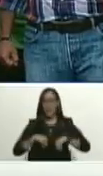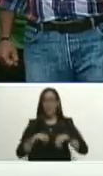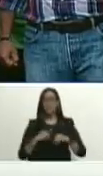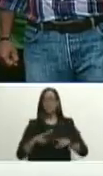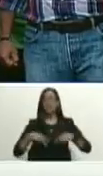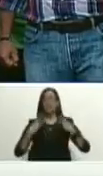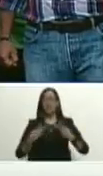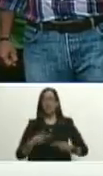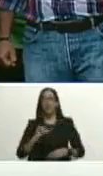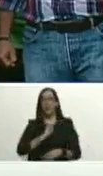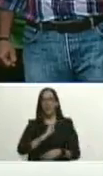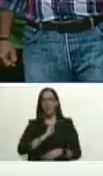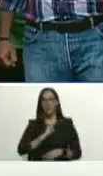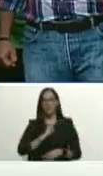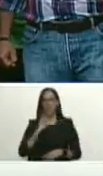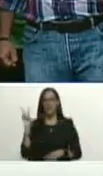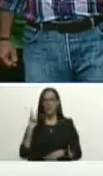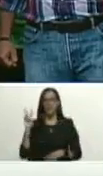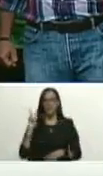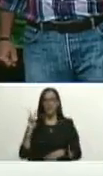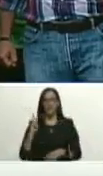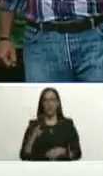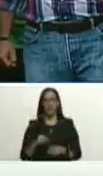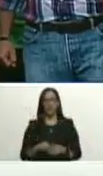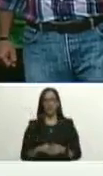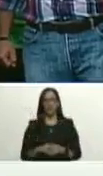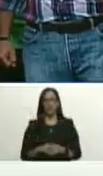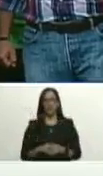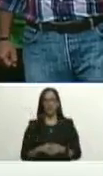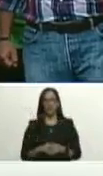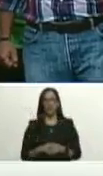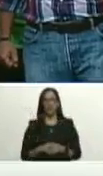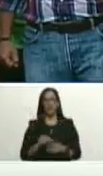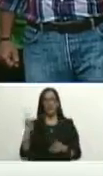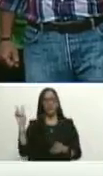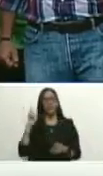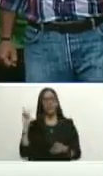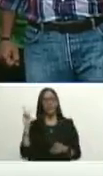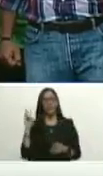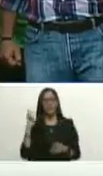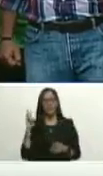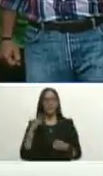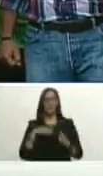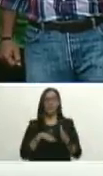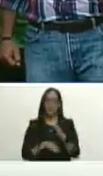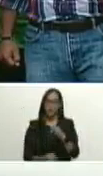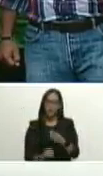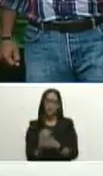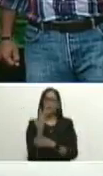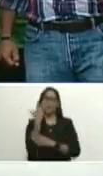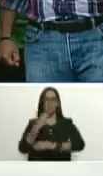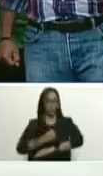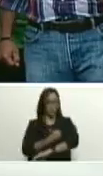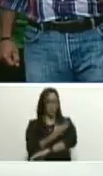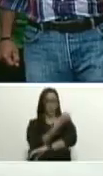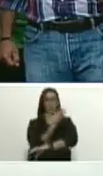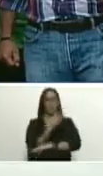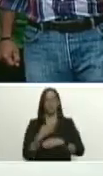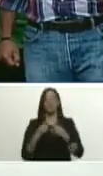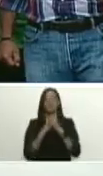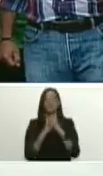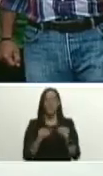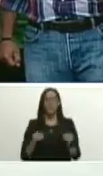identidad venezolana del venezolanismo que va surgiendo y brota de los poros de todos los